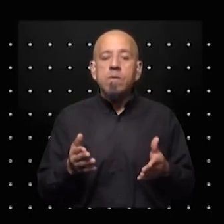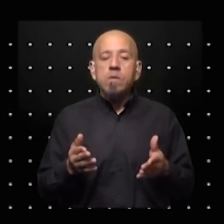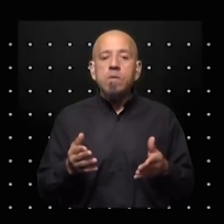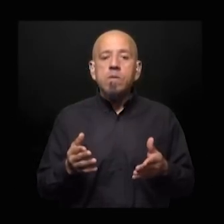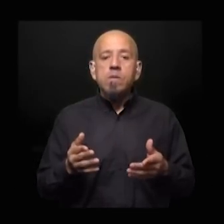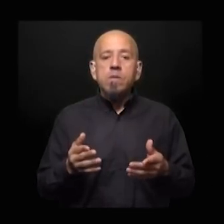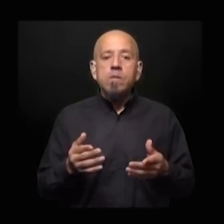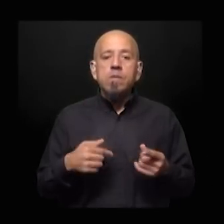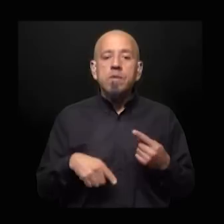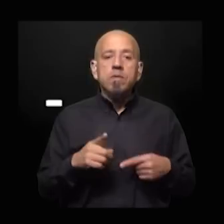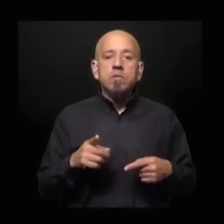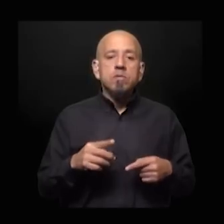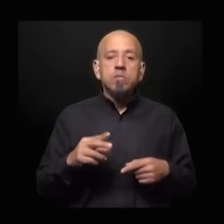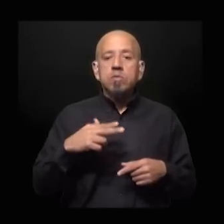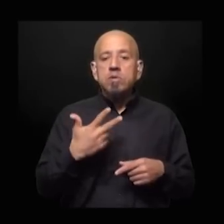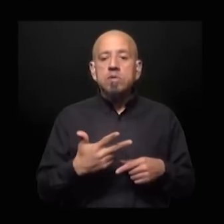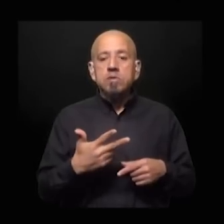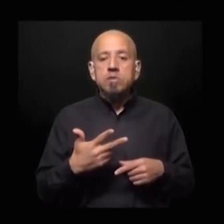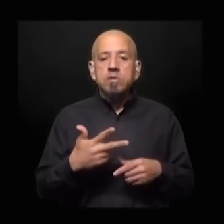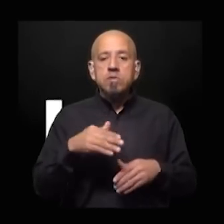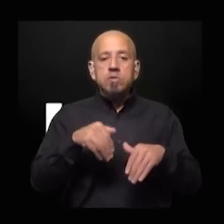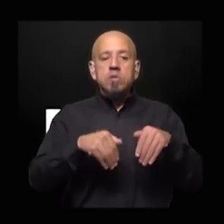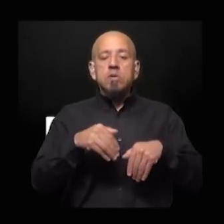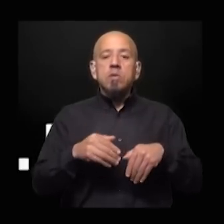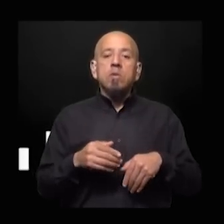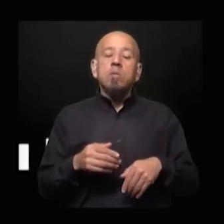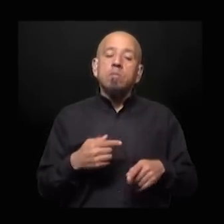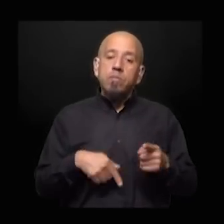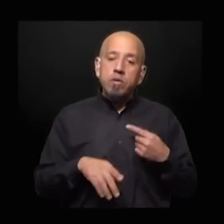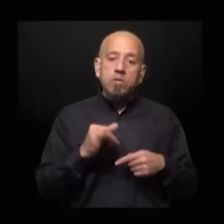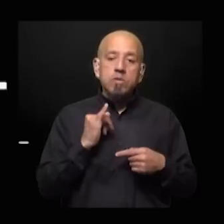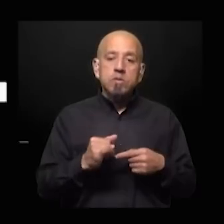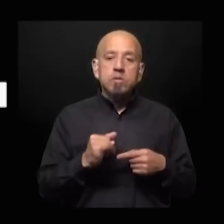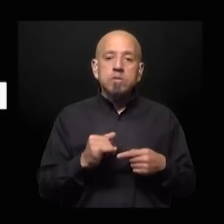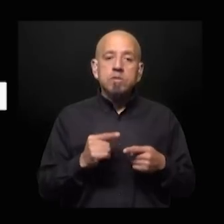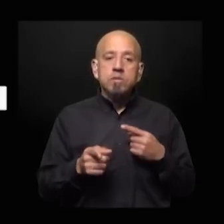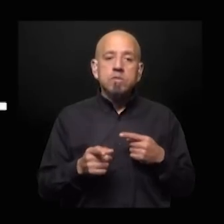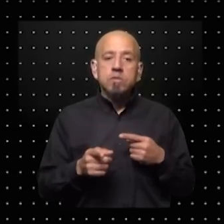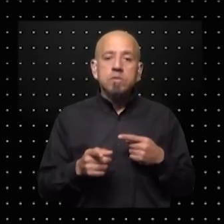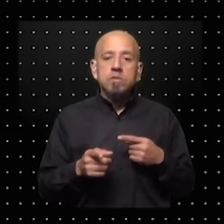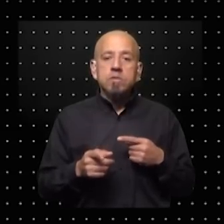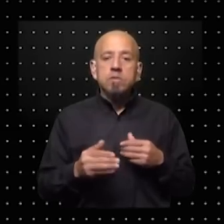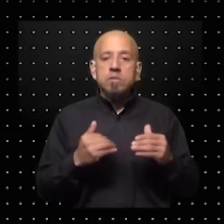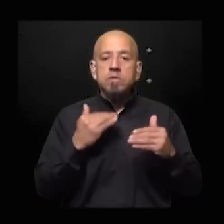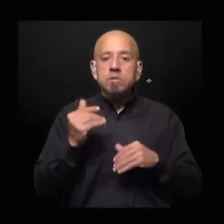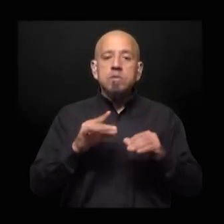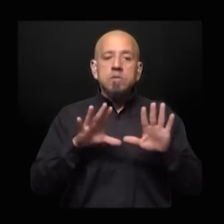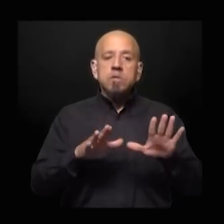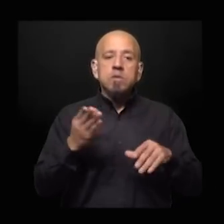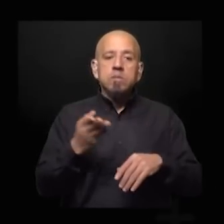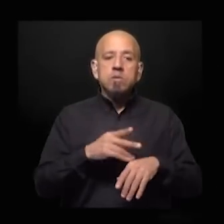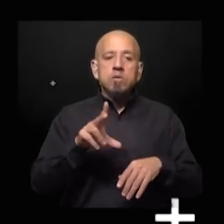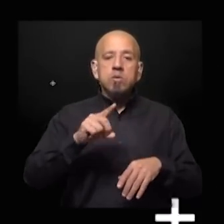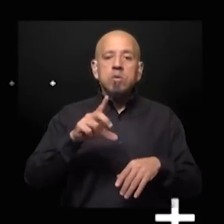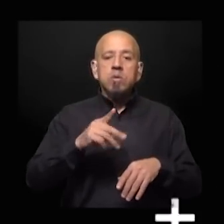como una no como una tercera fuerza no en una elección de tercios pero sí un número que esté por encima del 10% 10-12